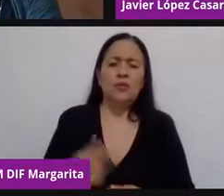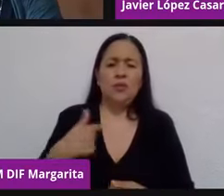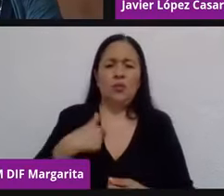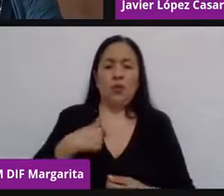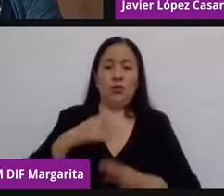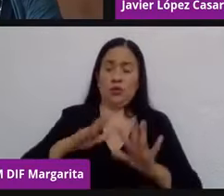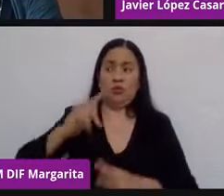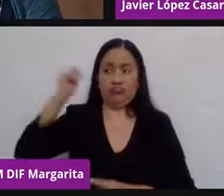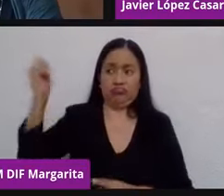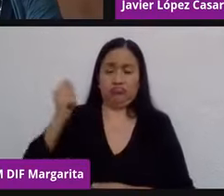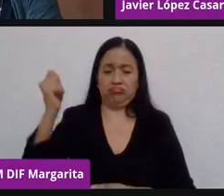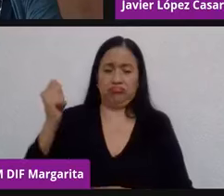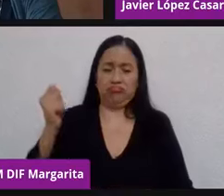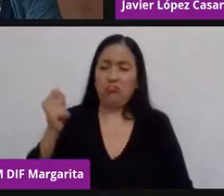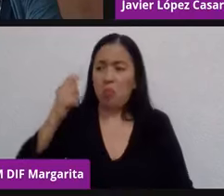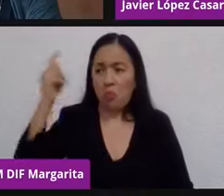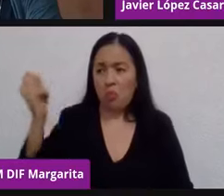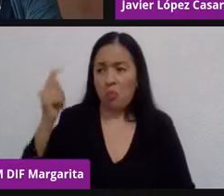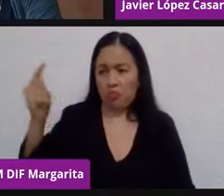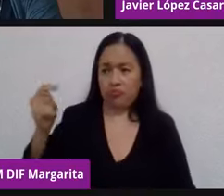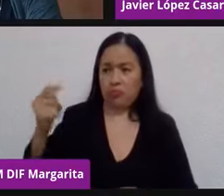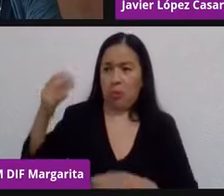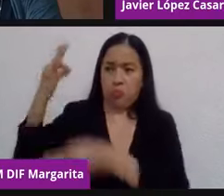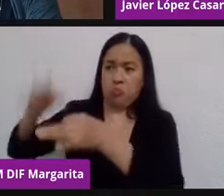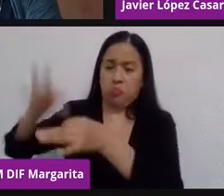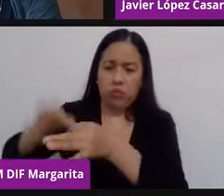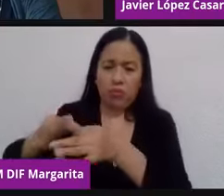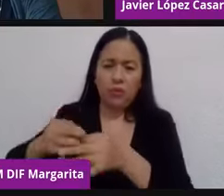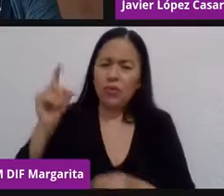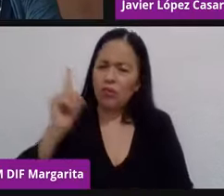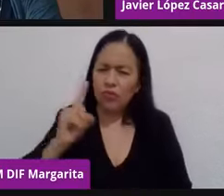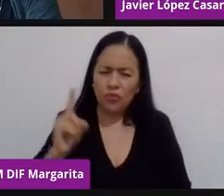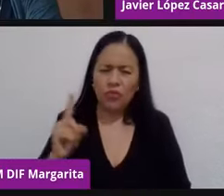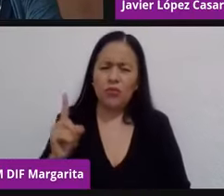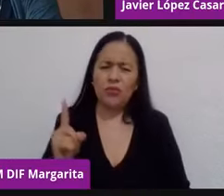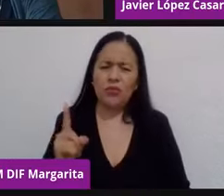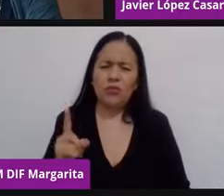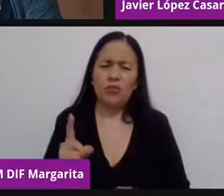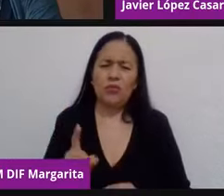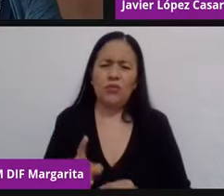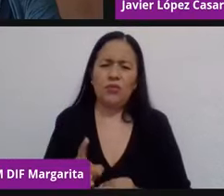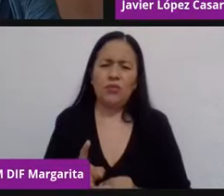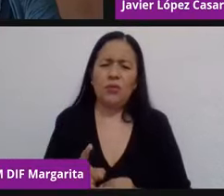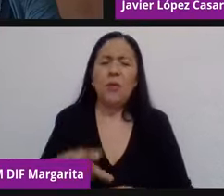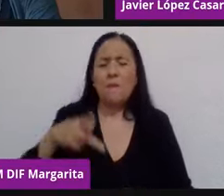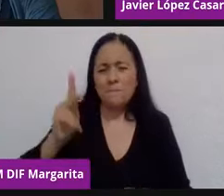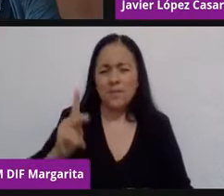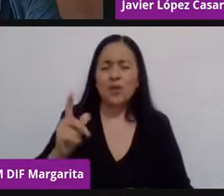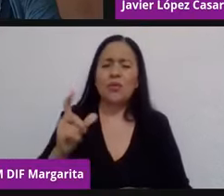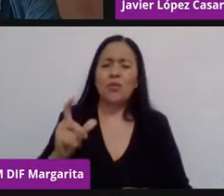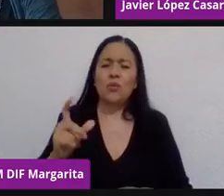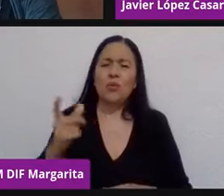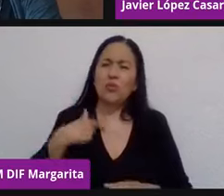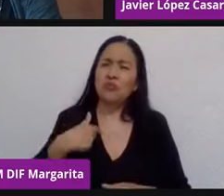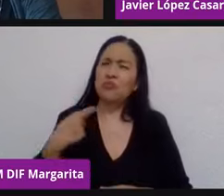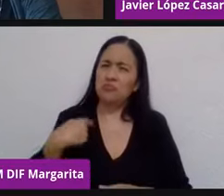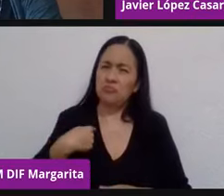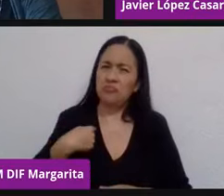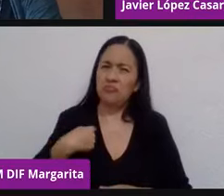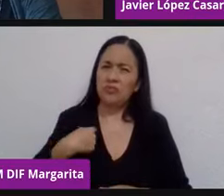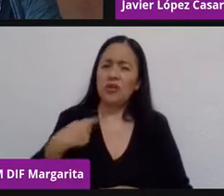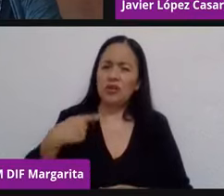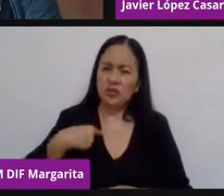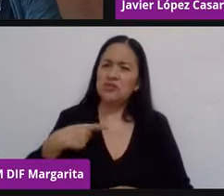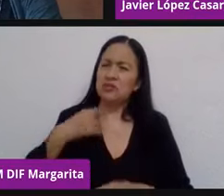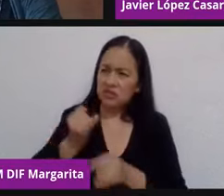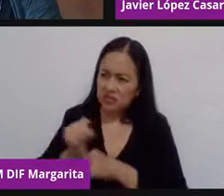porque se le atribuye que miren todo, pero me parece que cuando uno invierte o cuando uno destina de su tiempo,